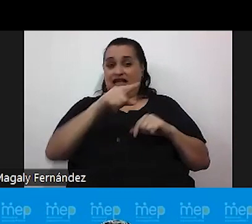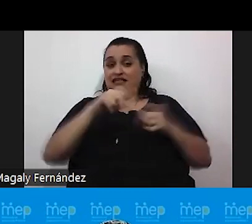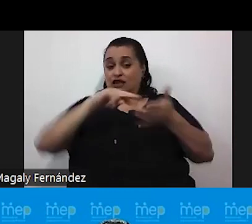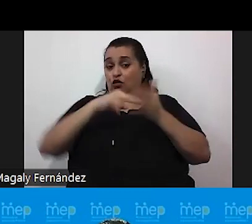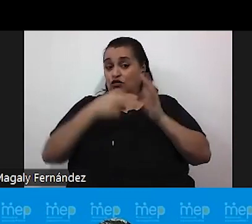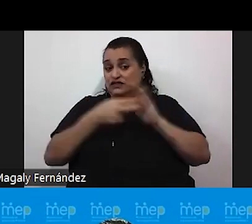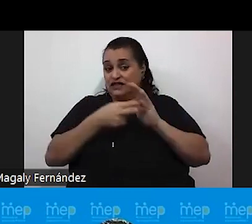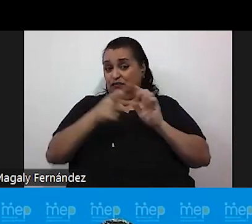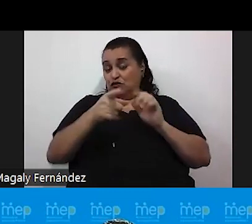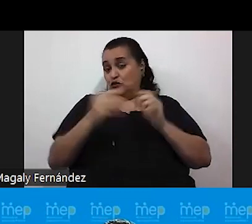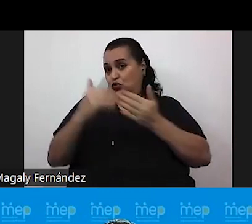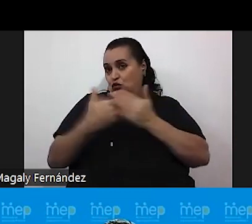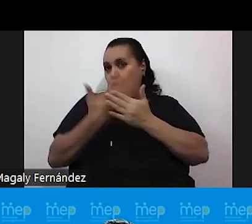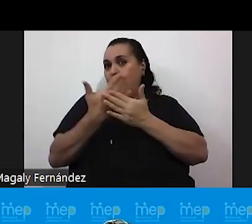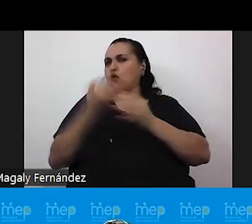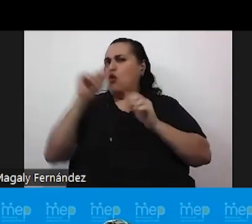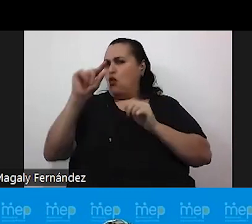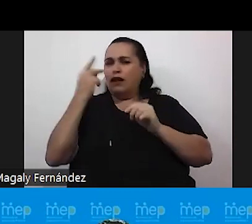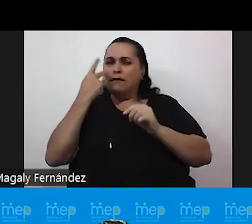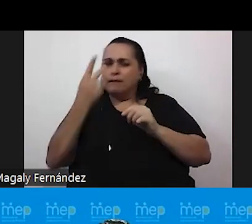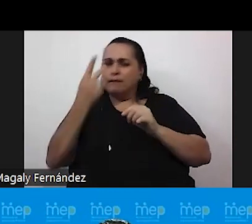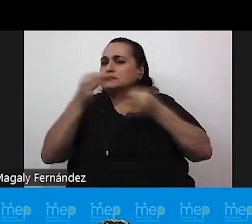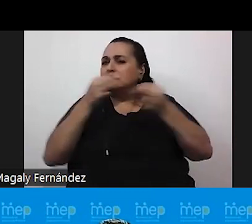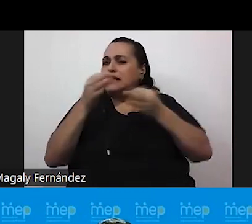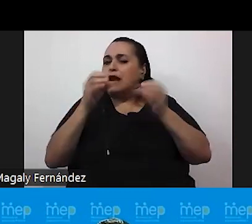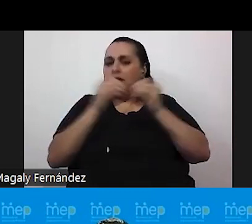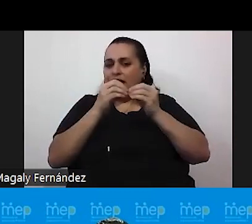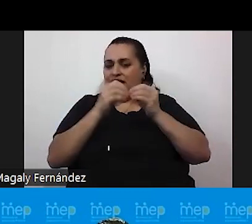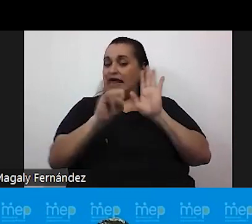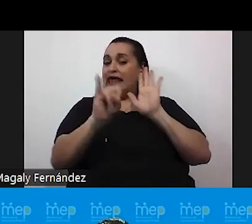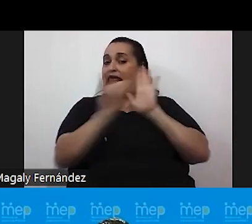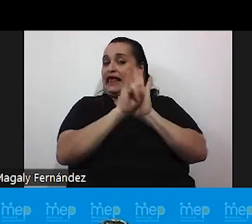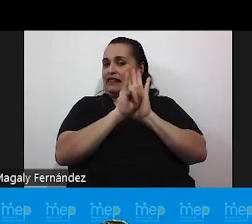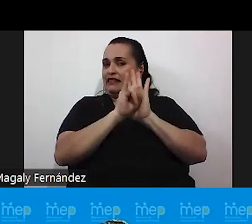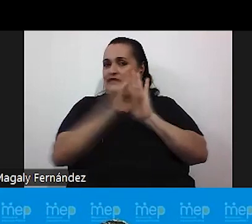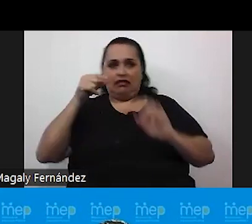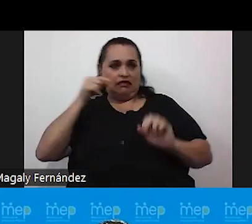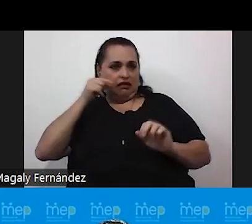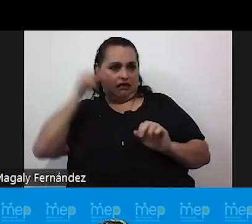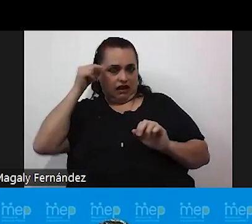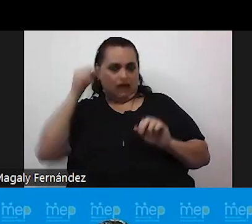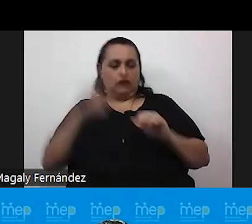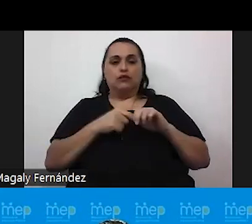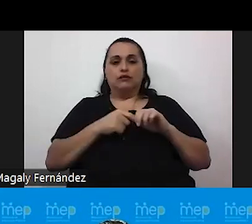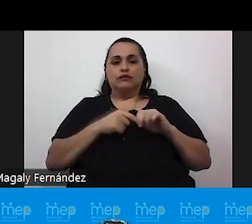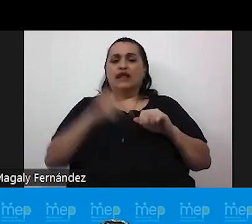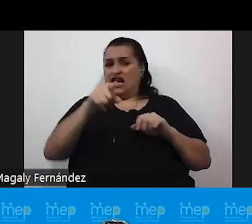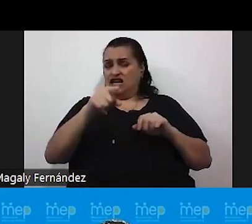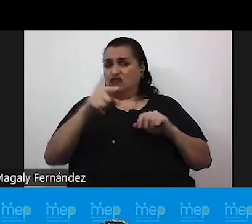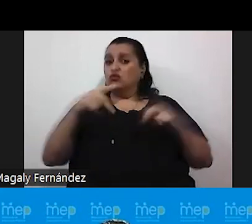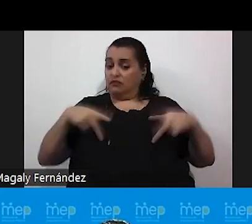nos parezca nuevo y ahorita lo vamos a ver con más detalle. Se llama identidad de género. Y esta es una vivencia